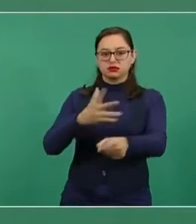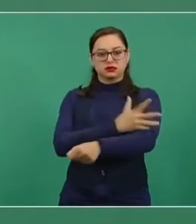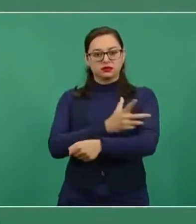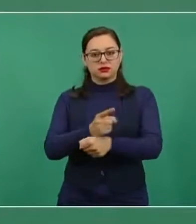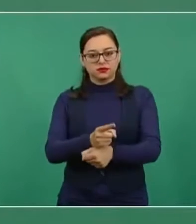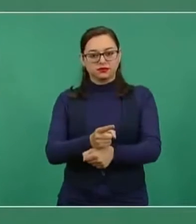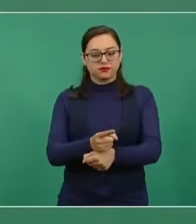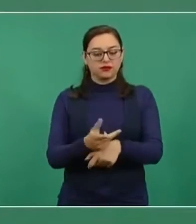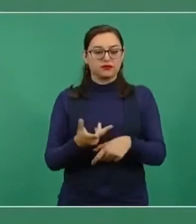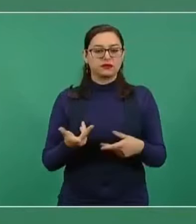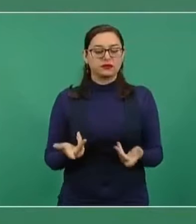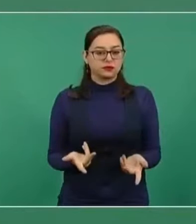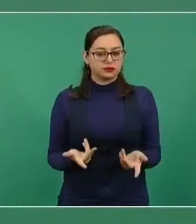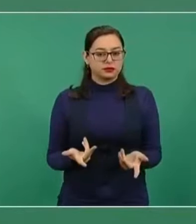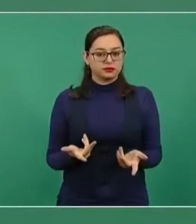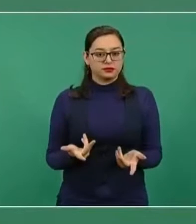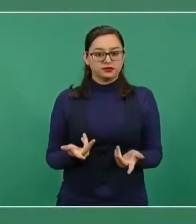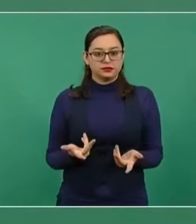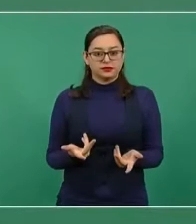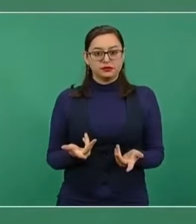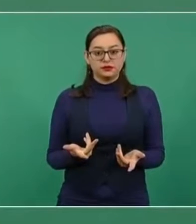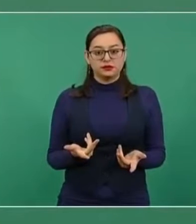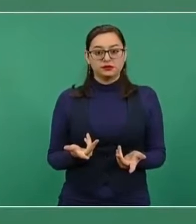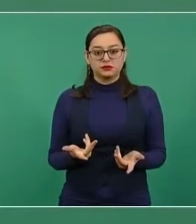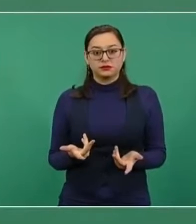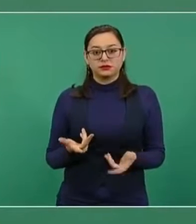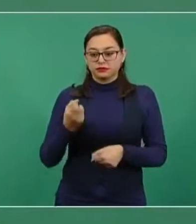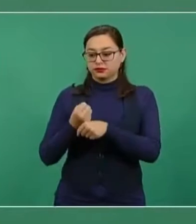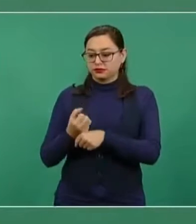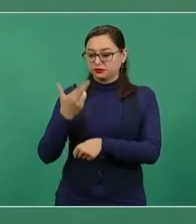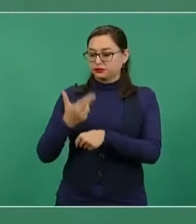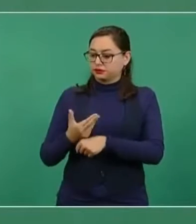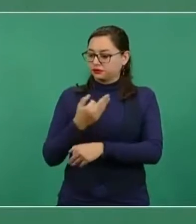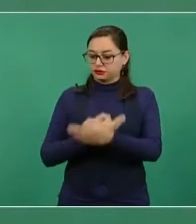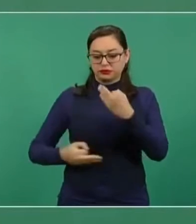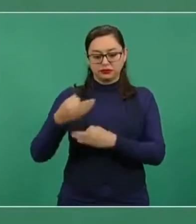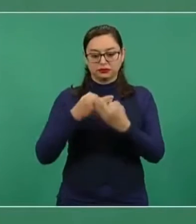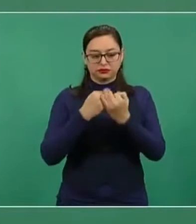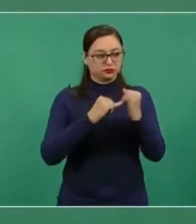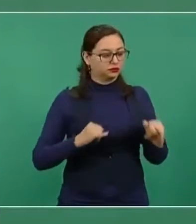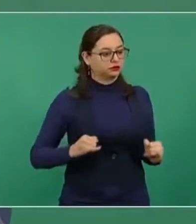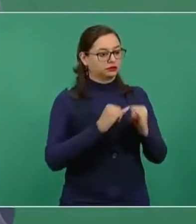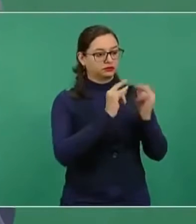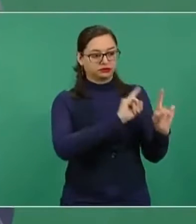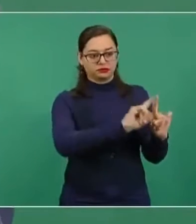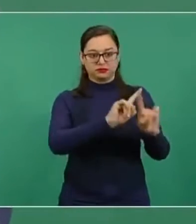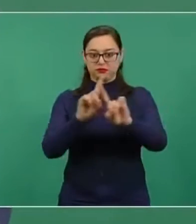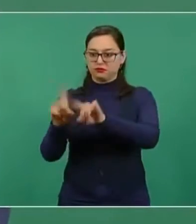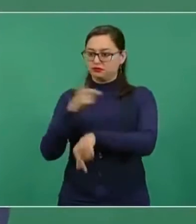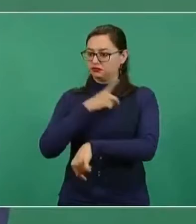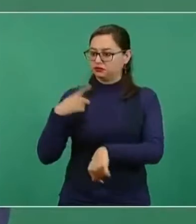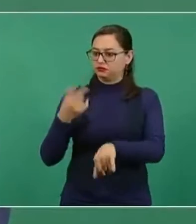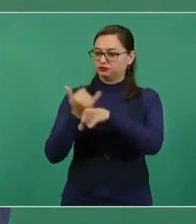Las secretarías, todos estamos obligados a rendir cuentas.